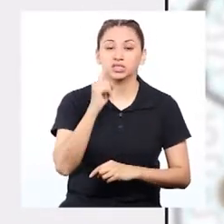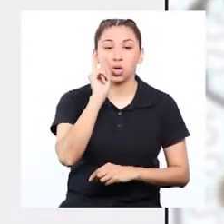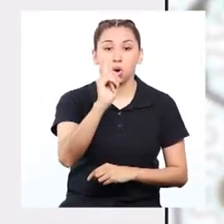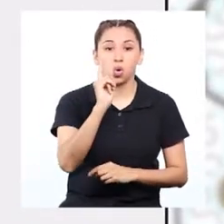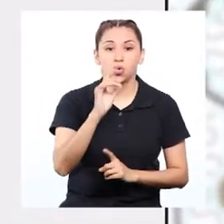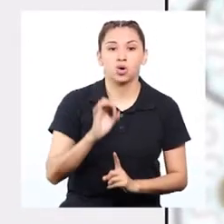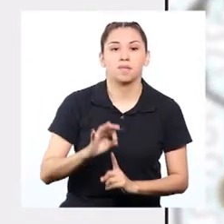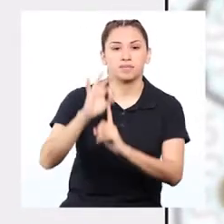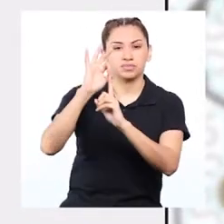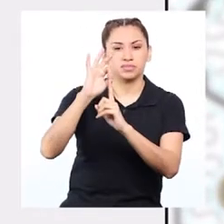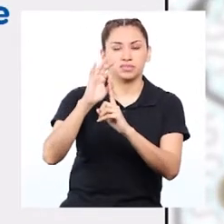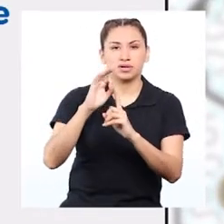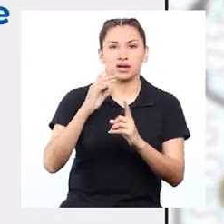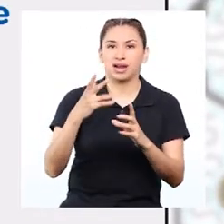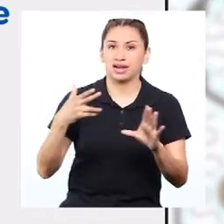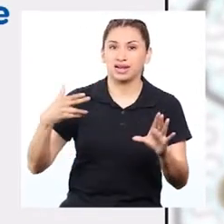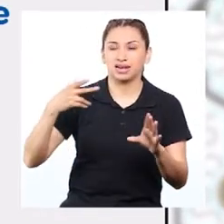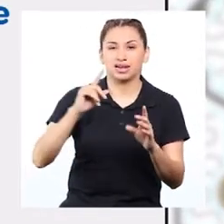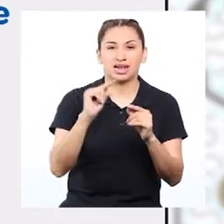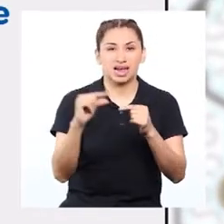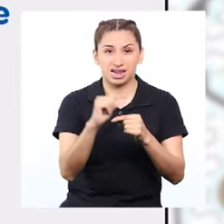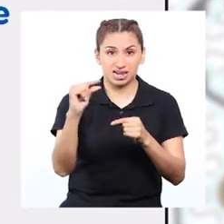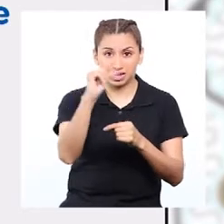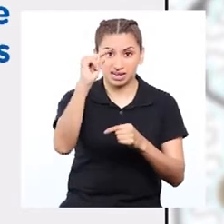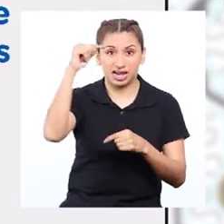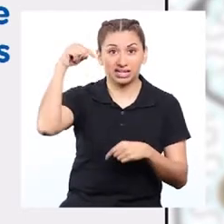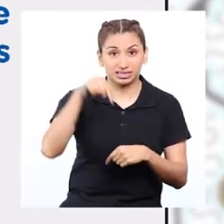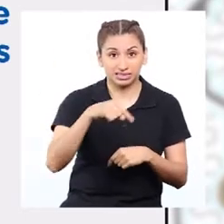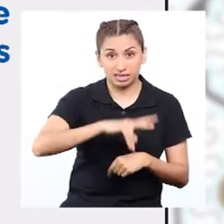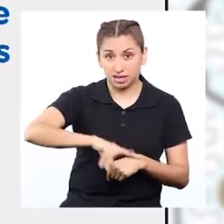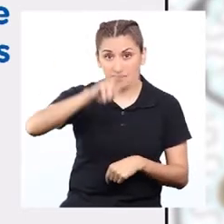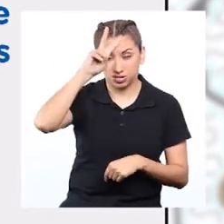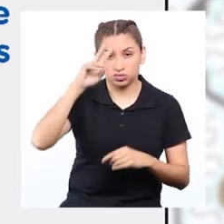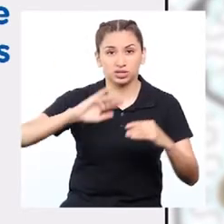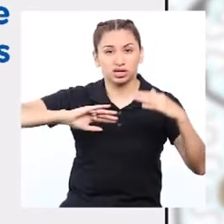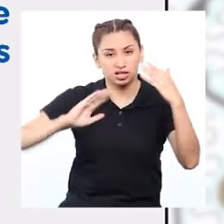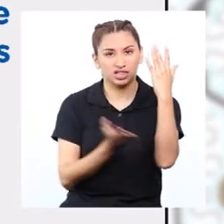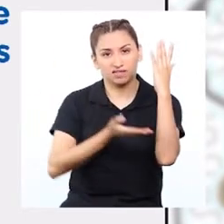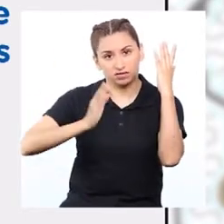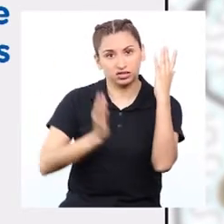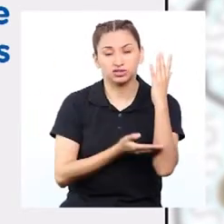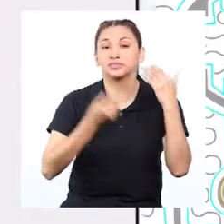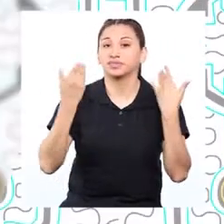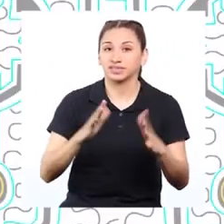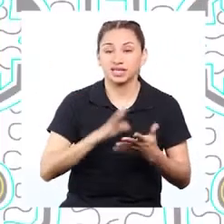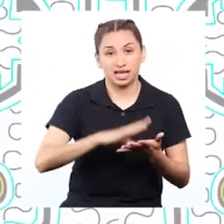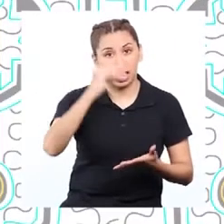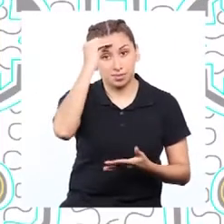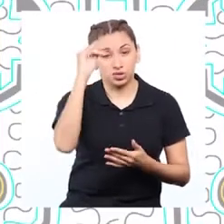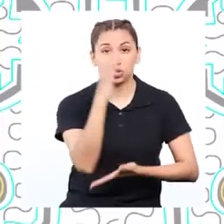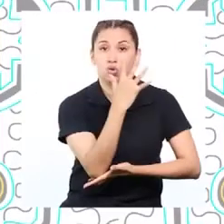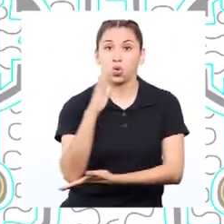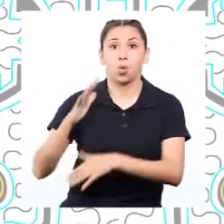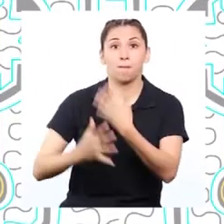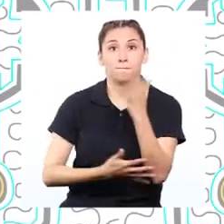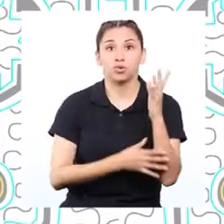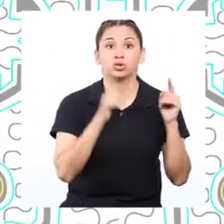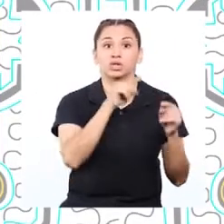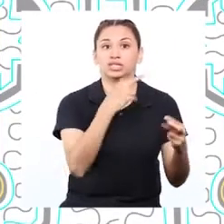Ministerio del Ambiente, una de las fuentes de emisión de gases de efecto invernadero en nuestro país es la deforestación. Hemos aprendido